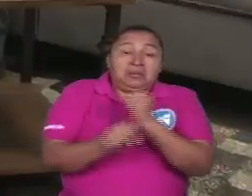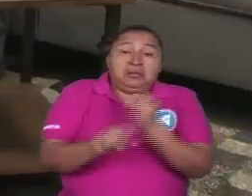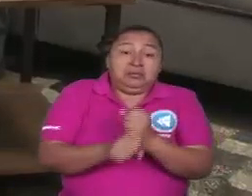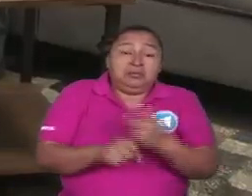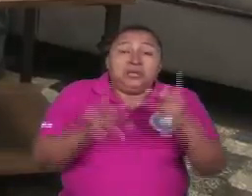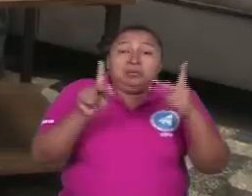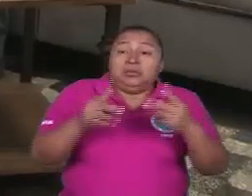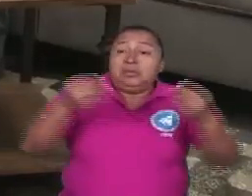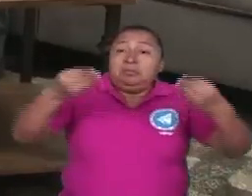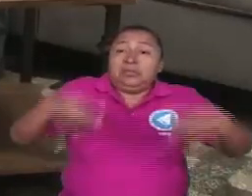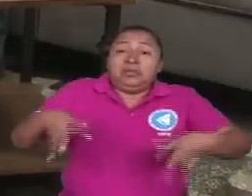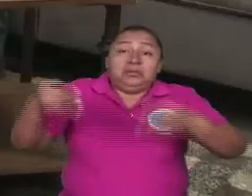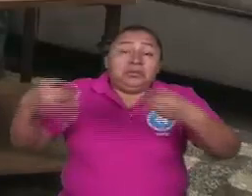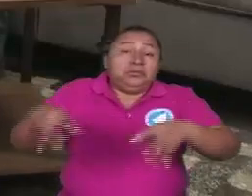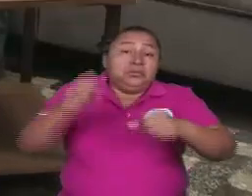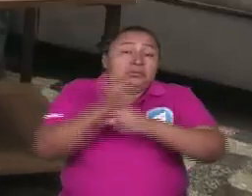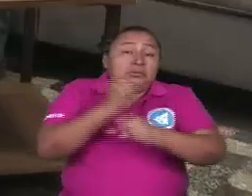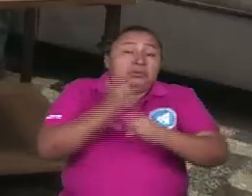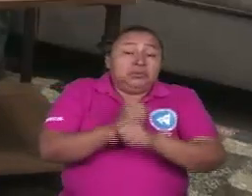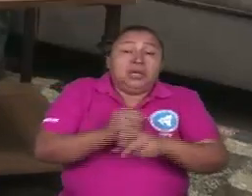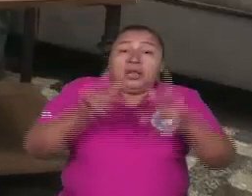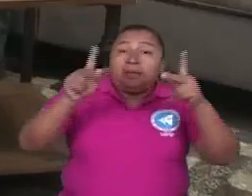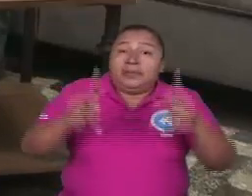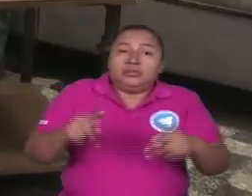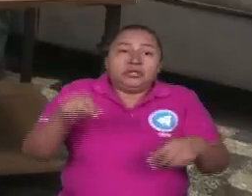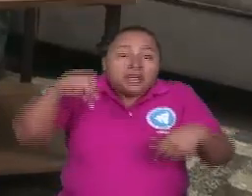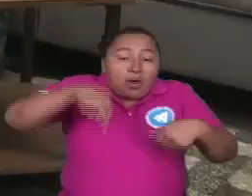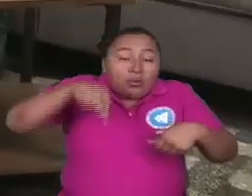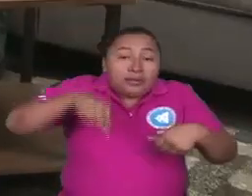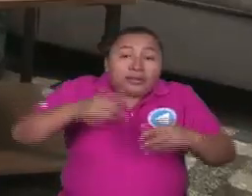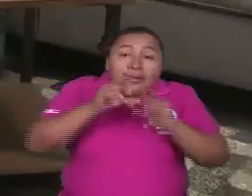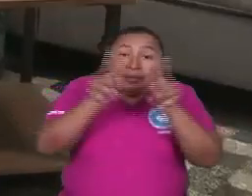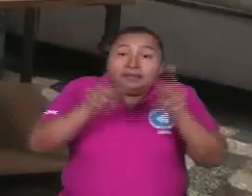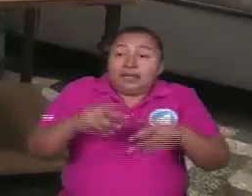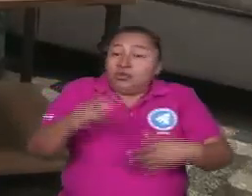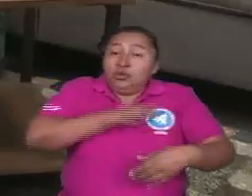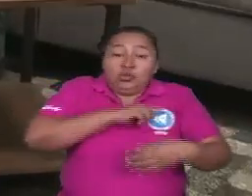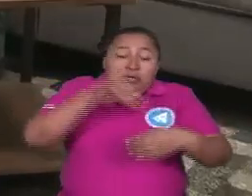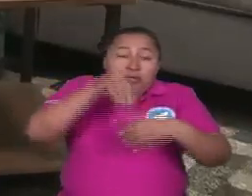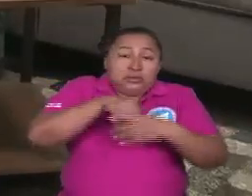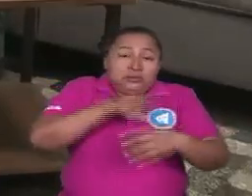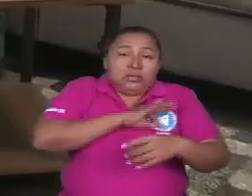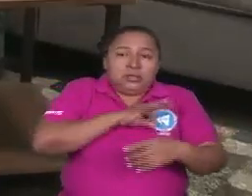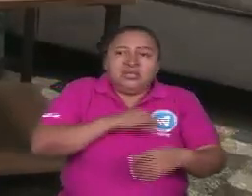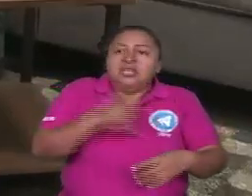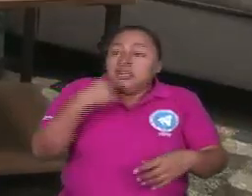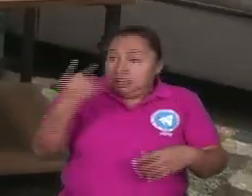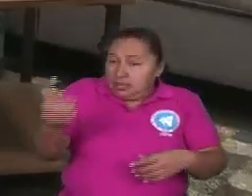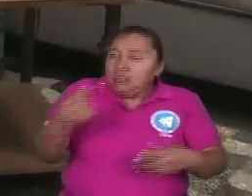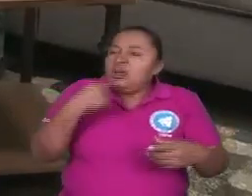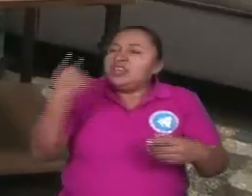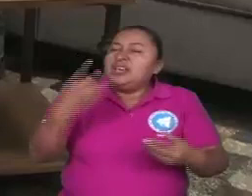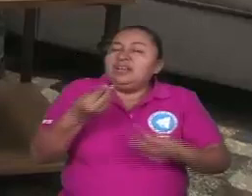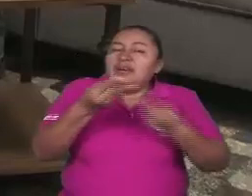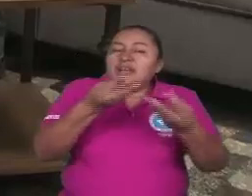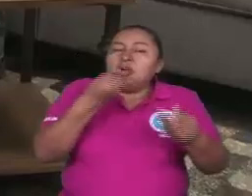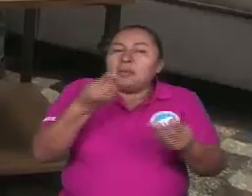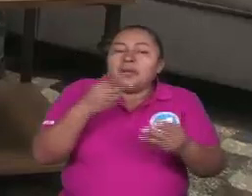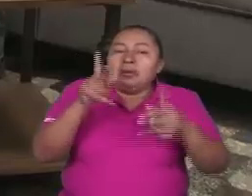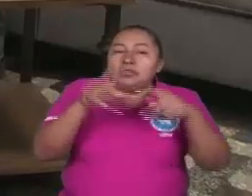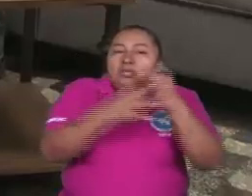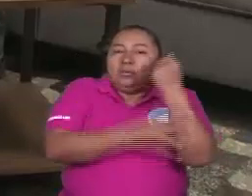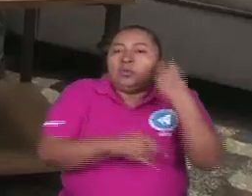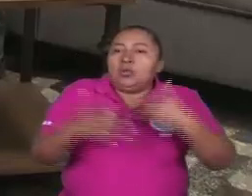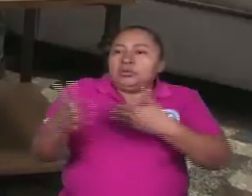la gente que perdió sus puestos de trabajo, la gente que ya no tiene ingreso ahora en Navidad y les dijimos ¿quién le va a dar de comer a los pobres? A la gente cuando